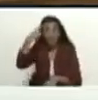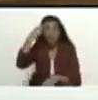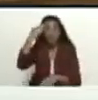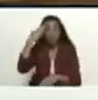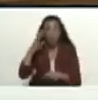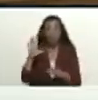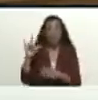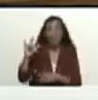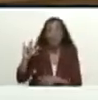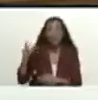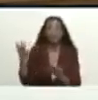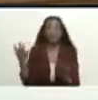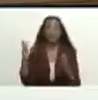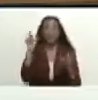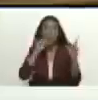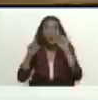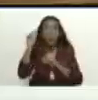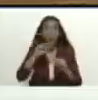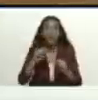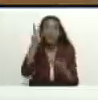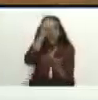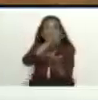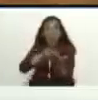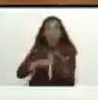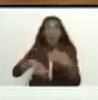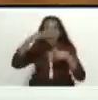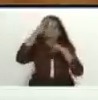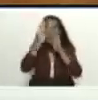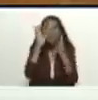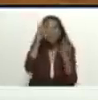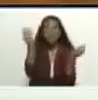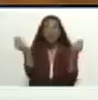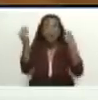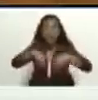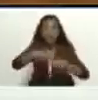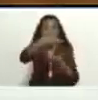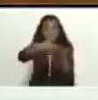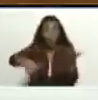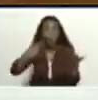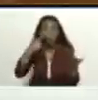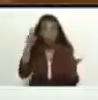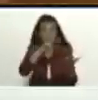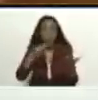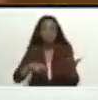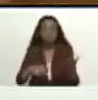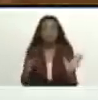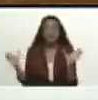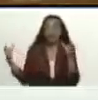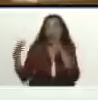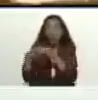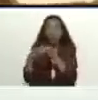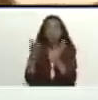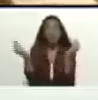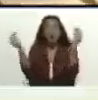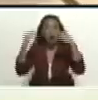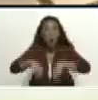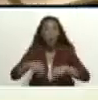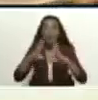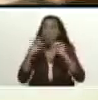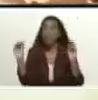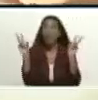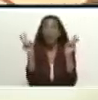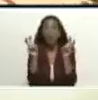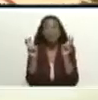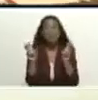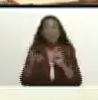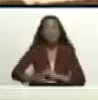mis redes sociales para que ustedes estén pendientes lo lean con atención los importantes consensos que hemos llegado en todos los temas